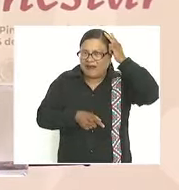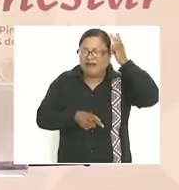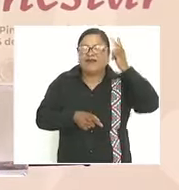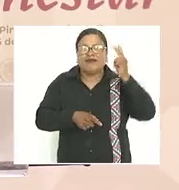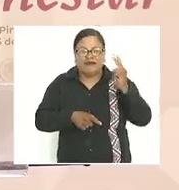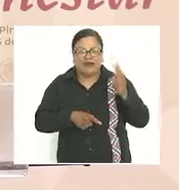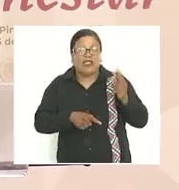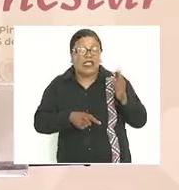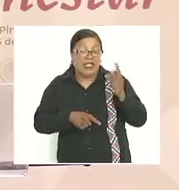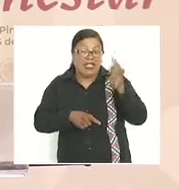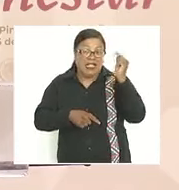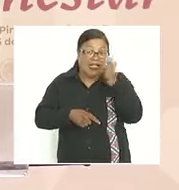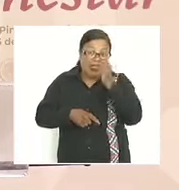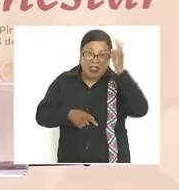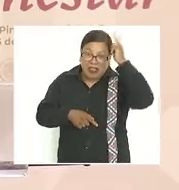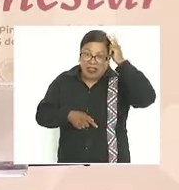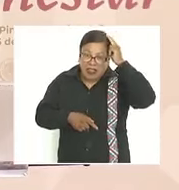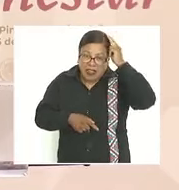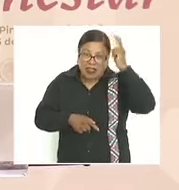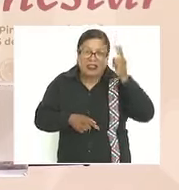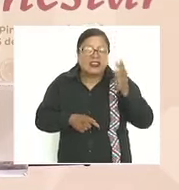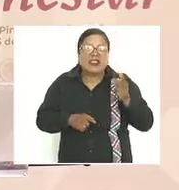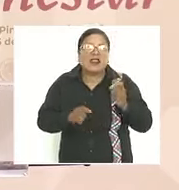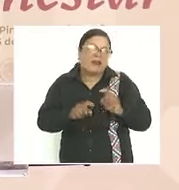no era como Juárez ¿no?